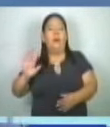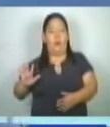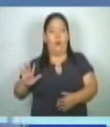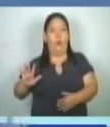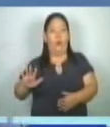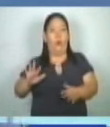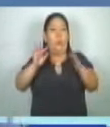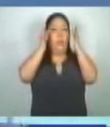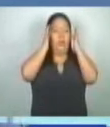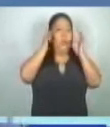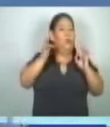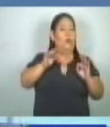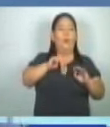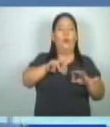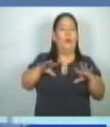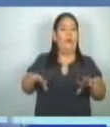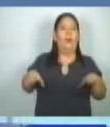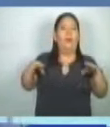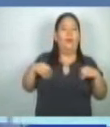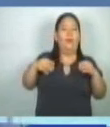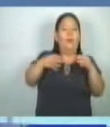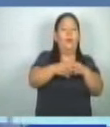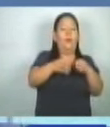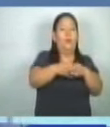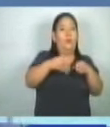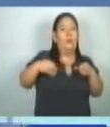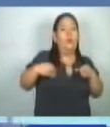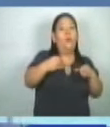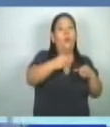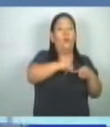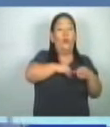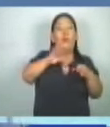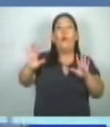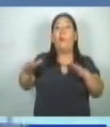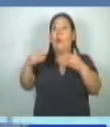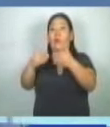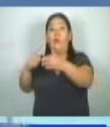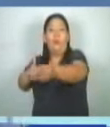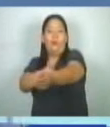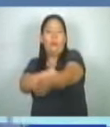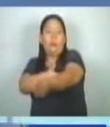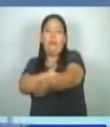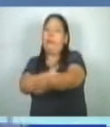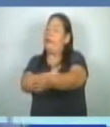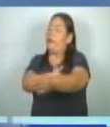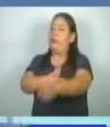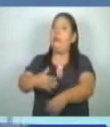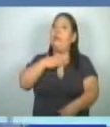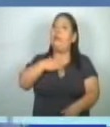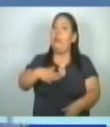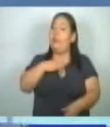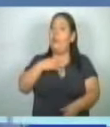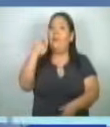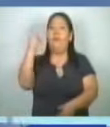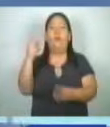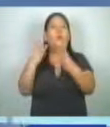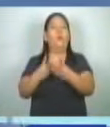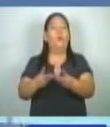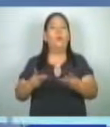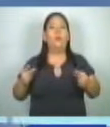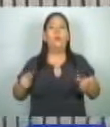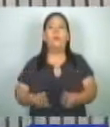una medida que es rechazada por el gremio de médicos que aseguran que el sistema presenta deficiencias que no han sido solucionadas.